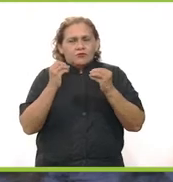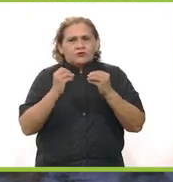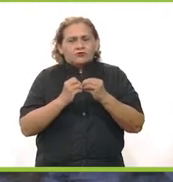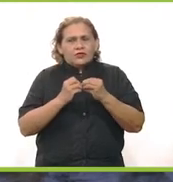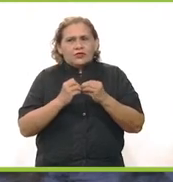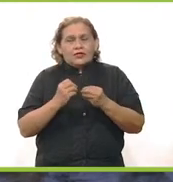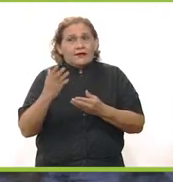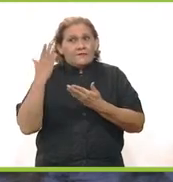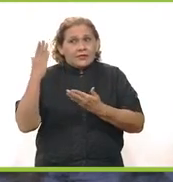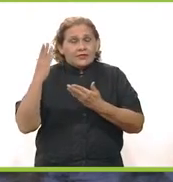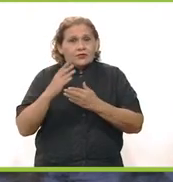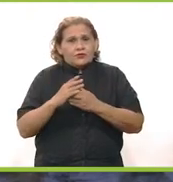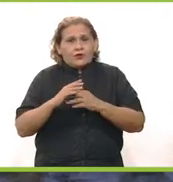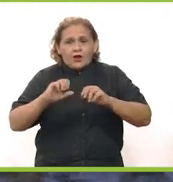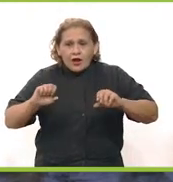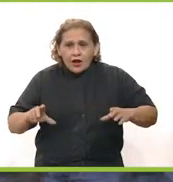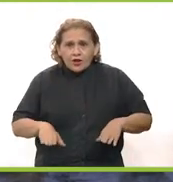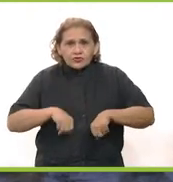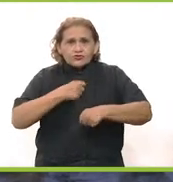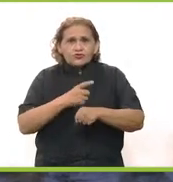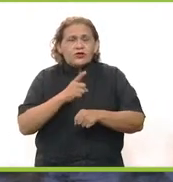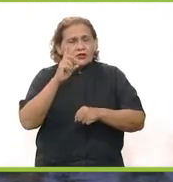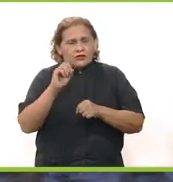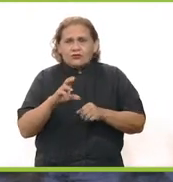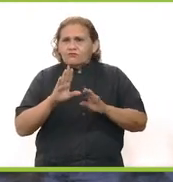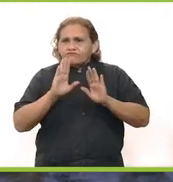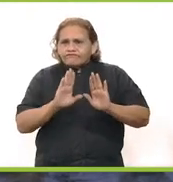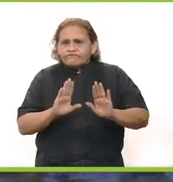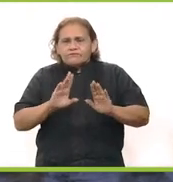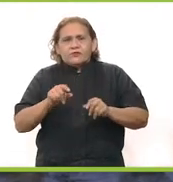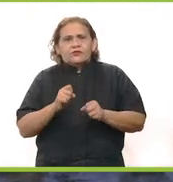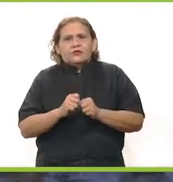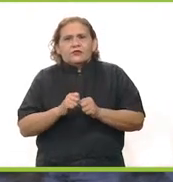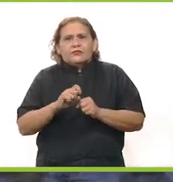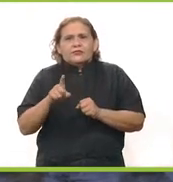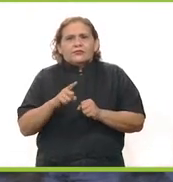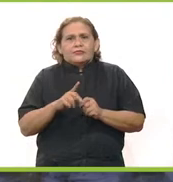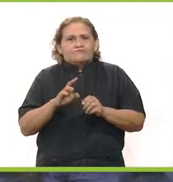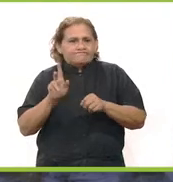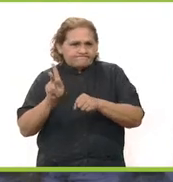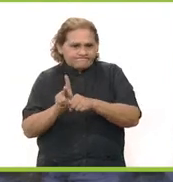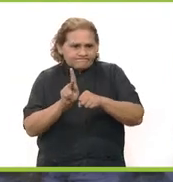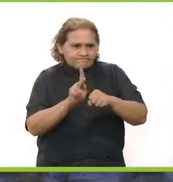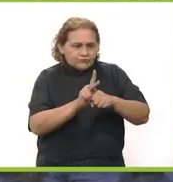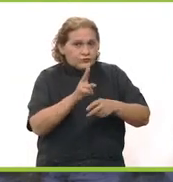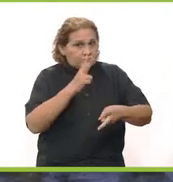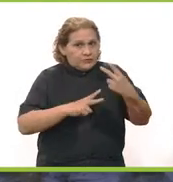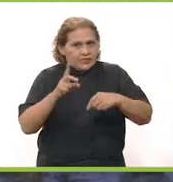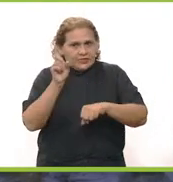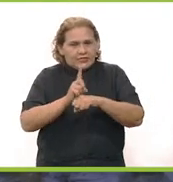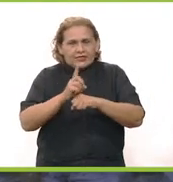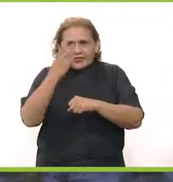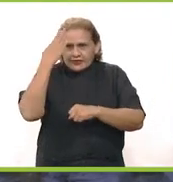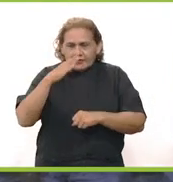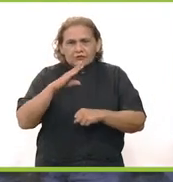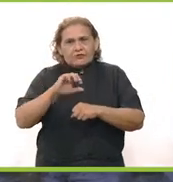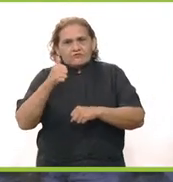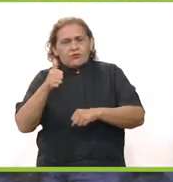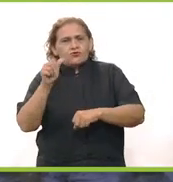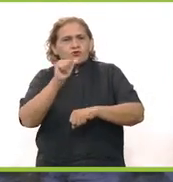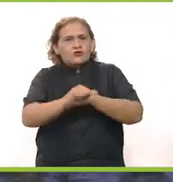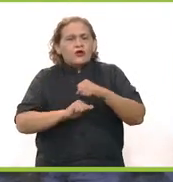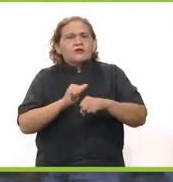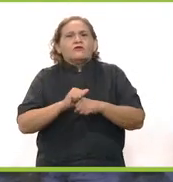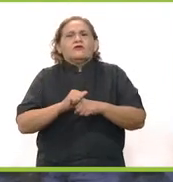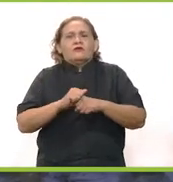constantes llamados que ha hecho a la sociedad en general para no bajar la guardia ante el coronavirus, y es que se avecinan días en los que ya